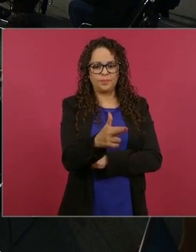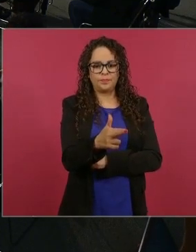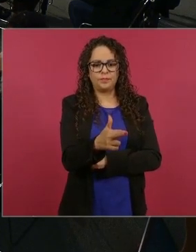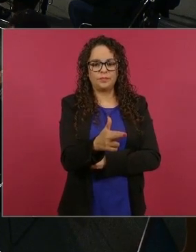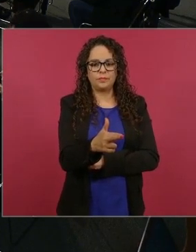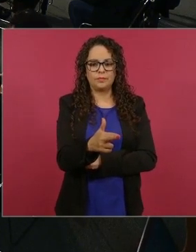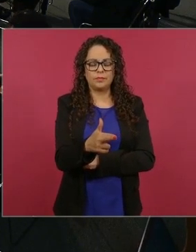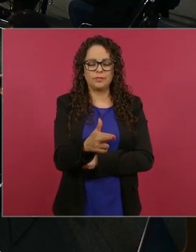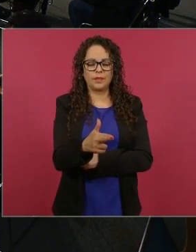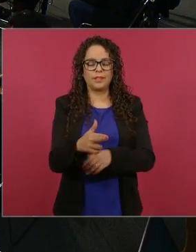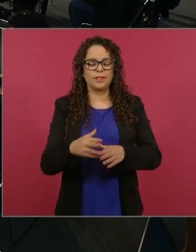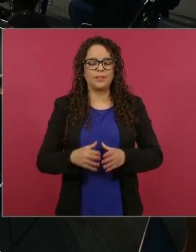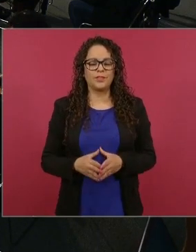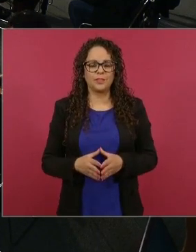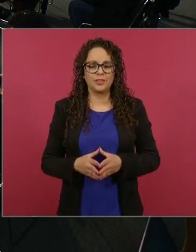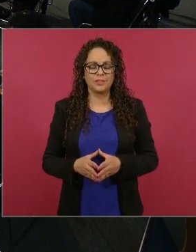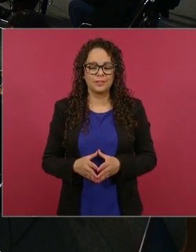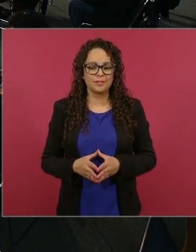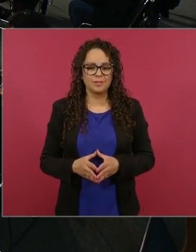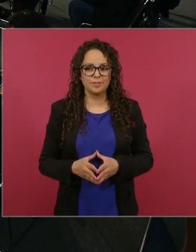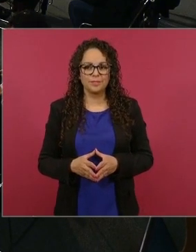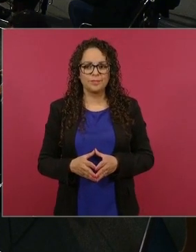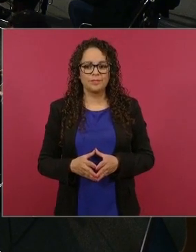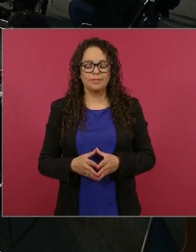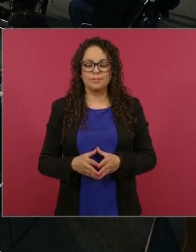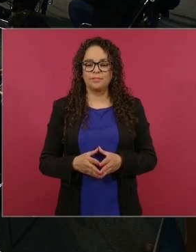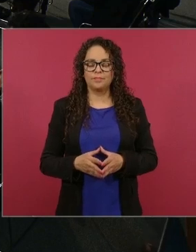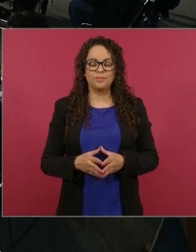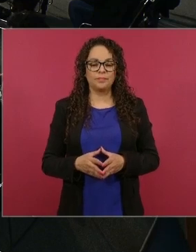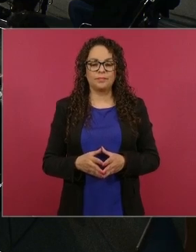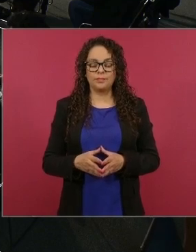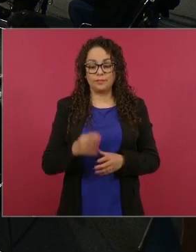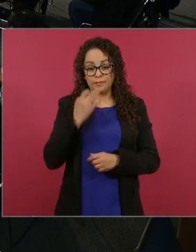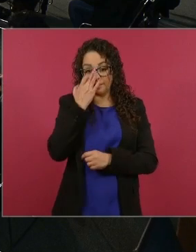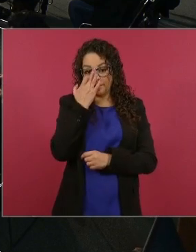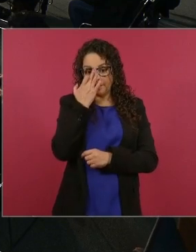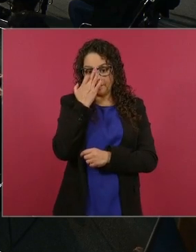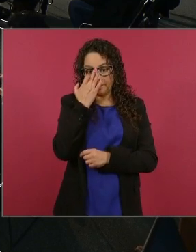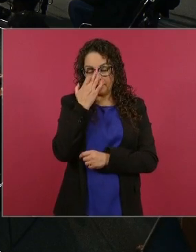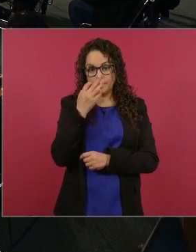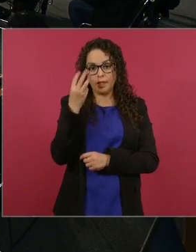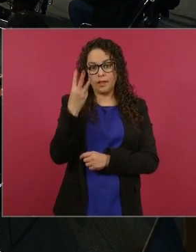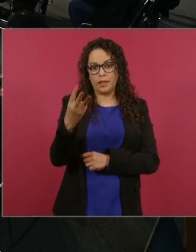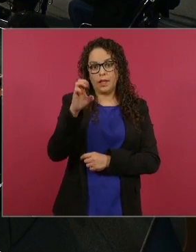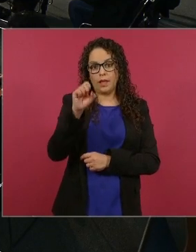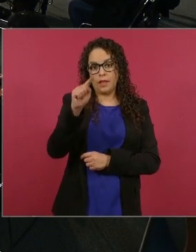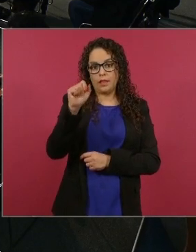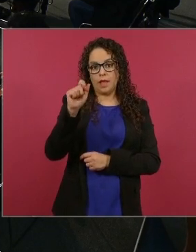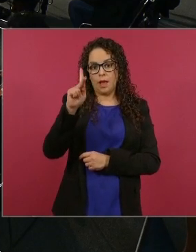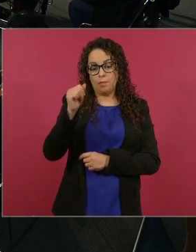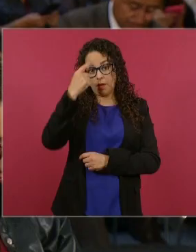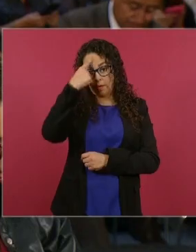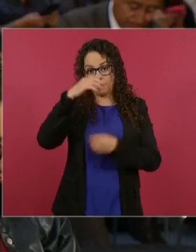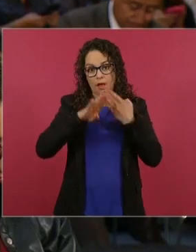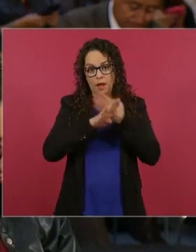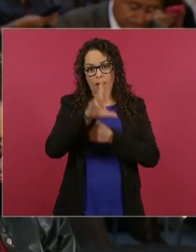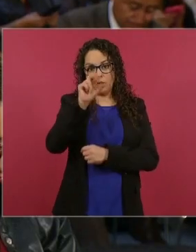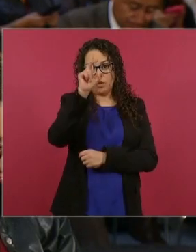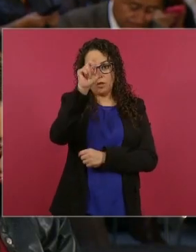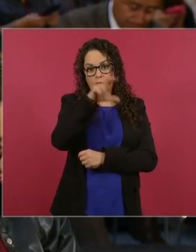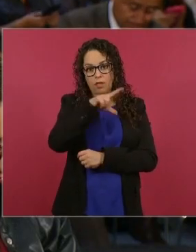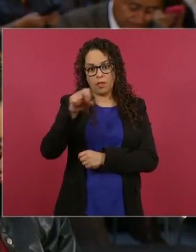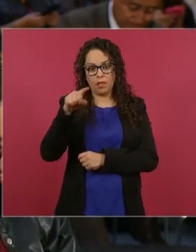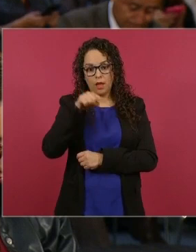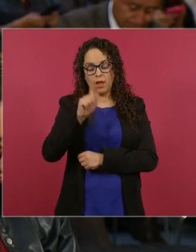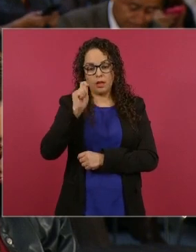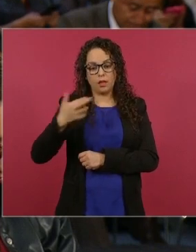en tres etapas metros cúbicos vastos para dar solución a las inundaciones y daños a los cultivos en la ribera de los ríos de